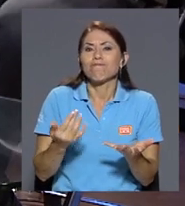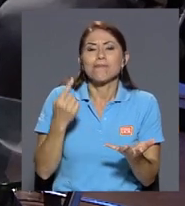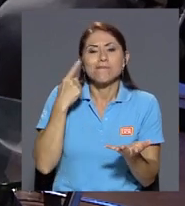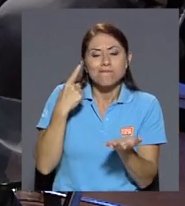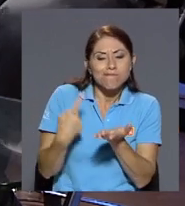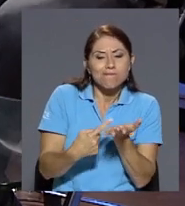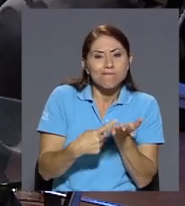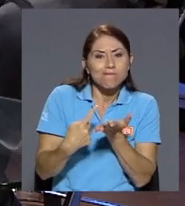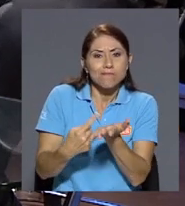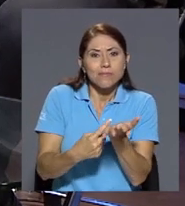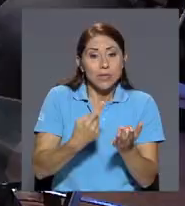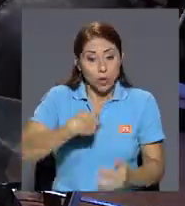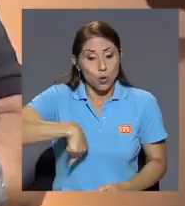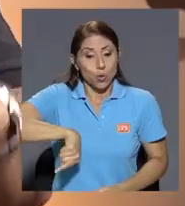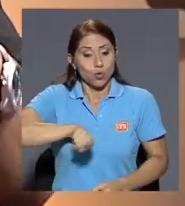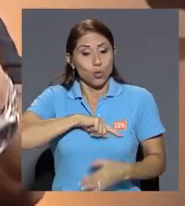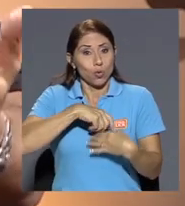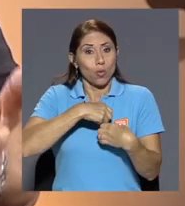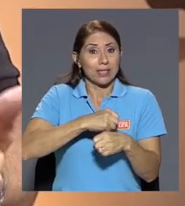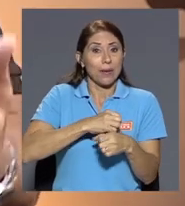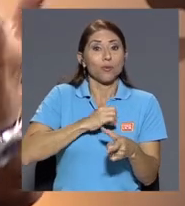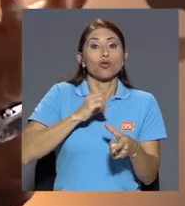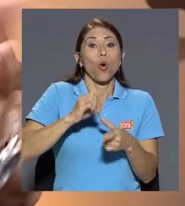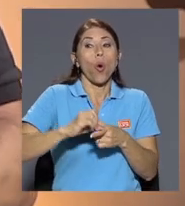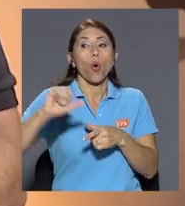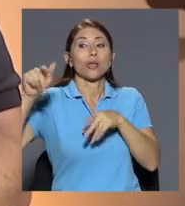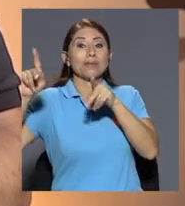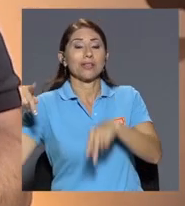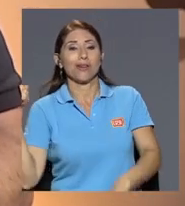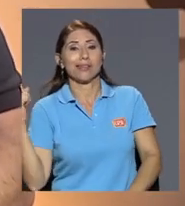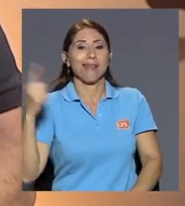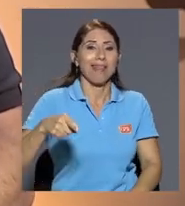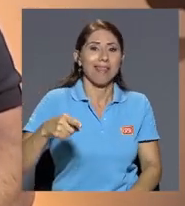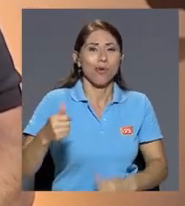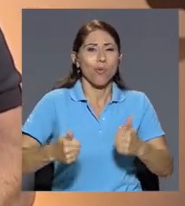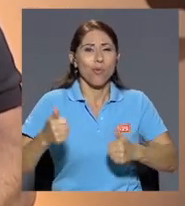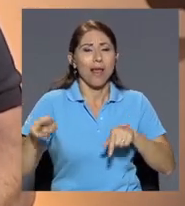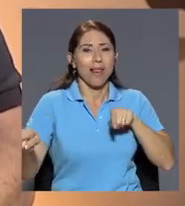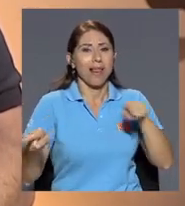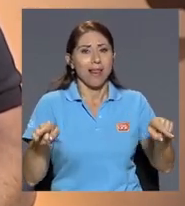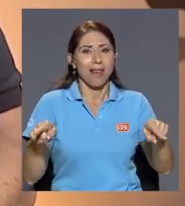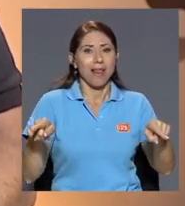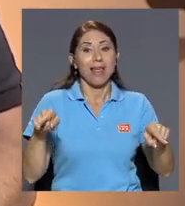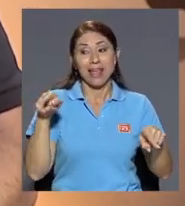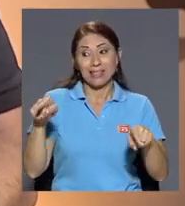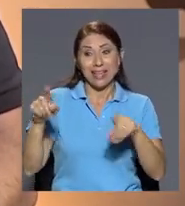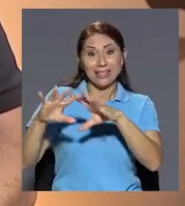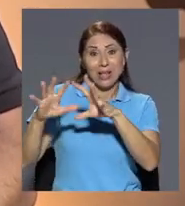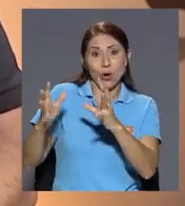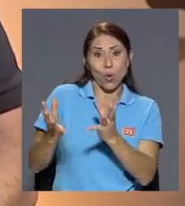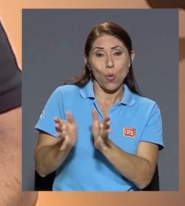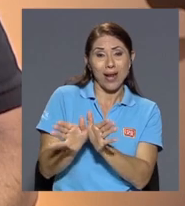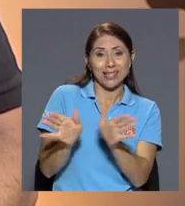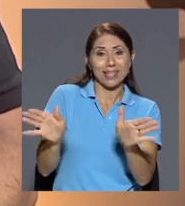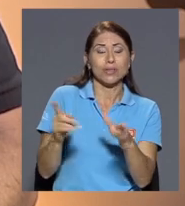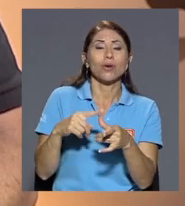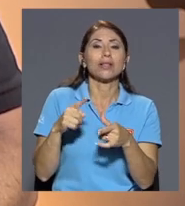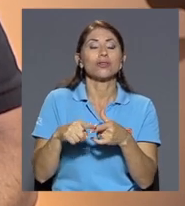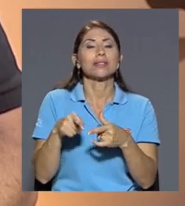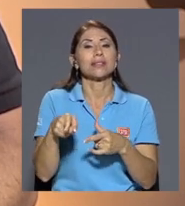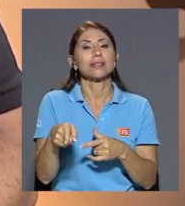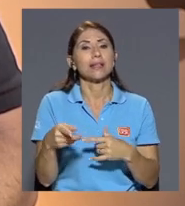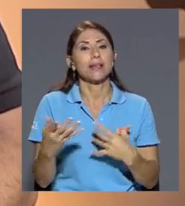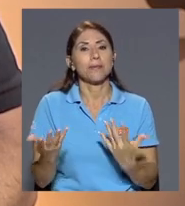nosotros los que creíamos estas imágenes o eran imágenes impuestas en parte generadas por la globalización entonces de repente hay todo